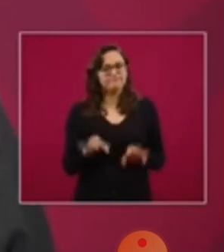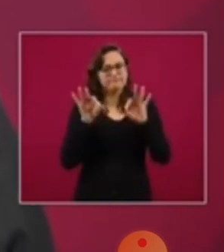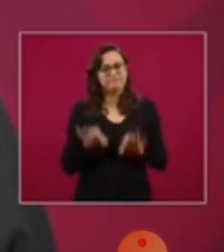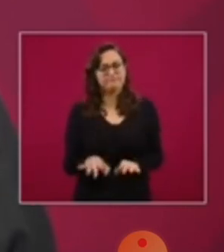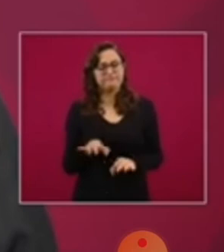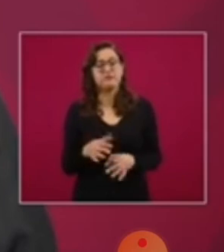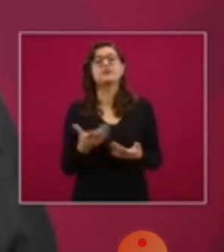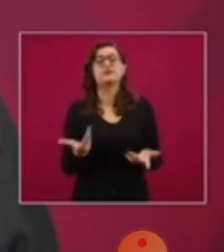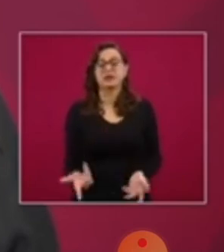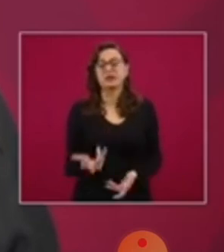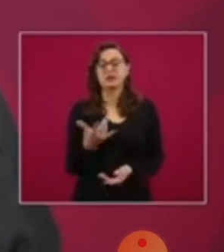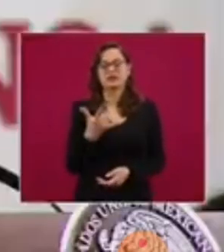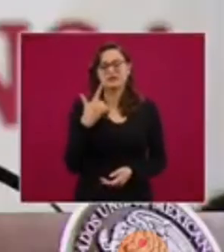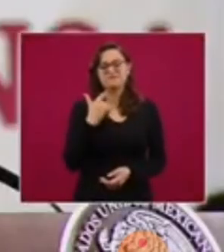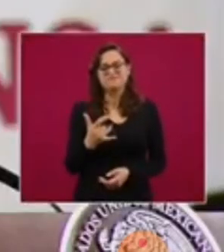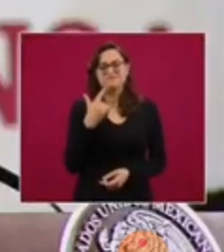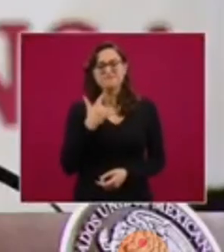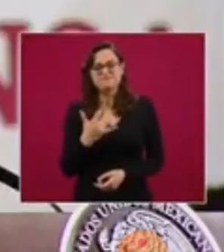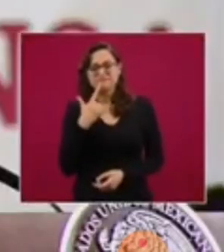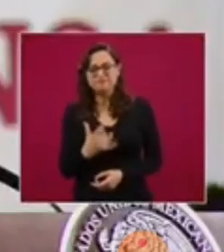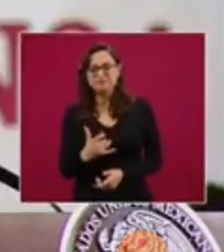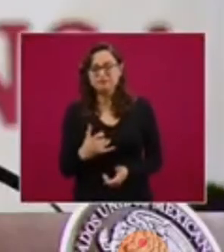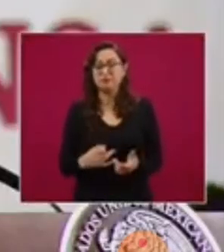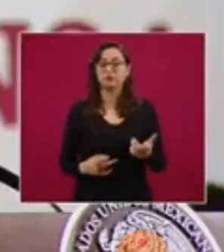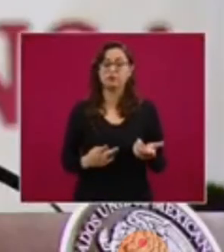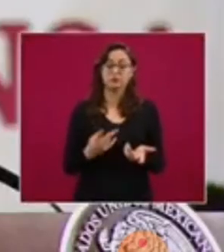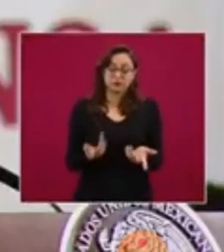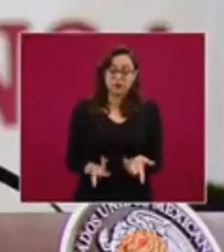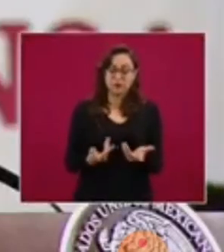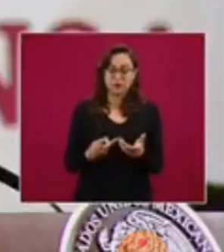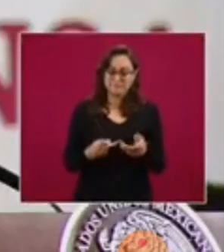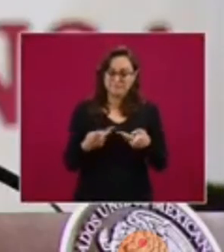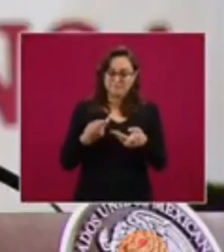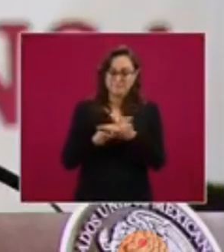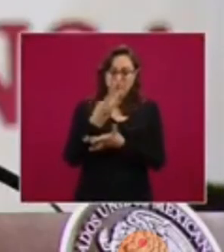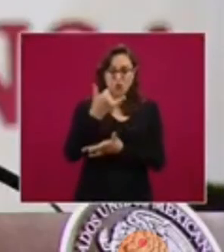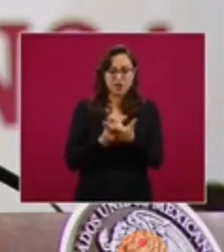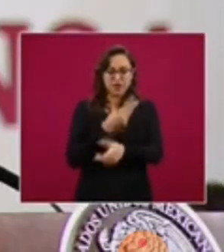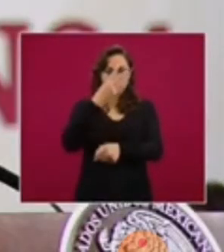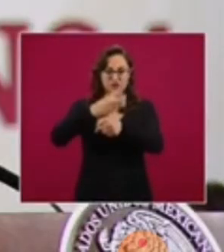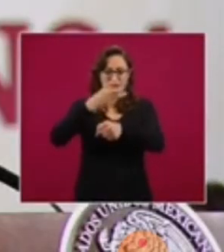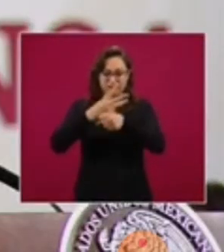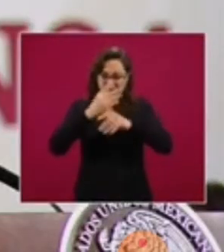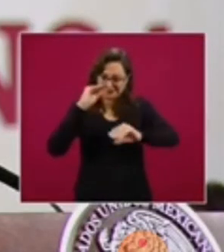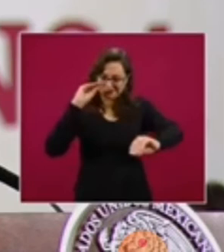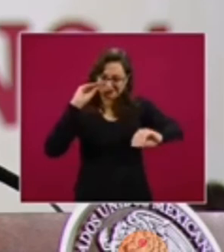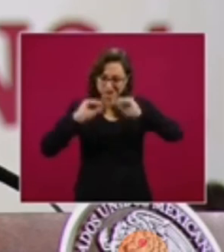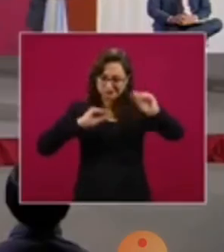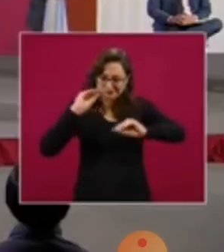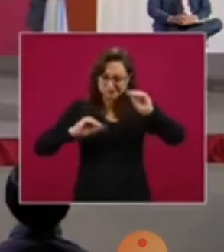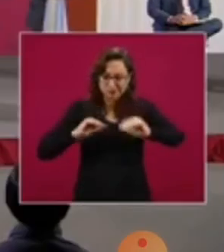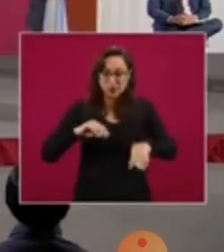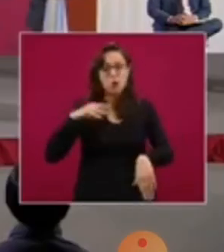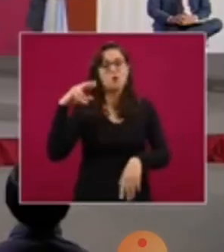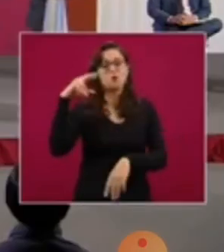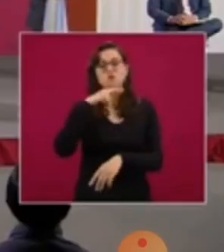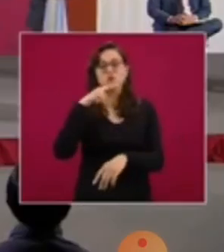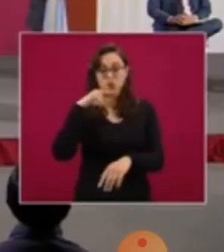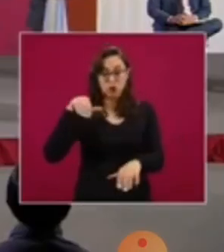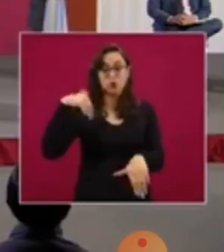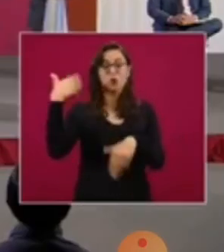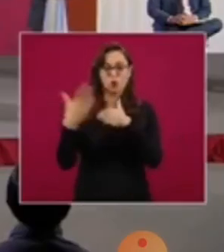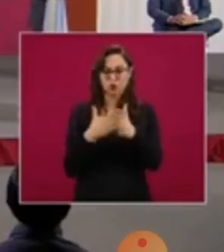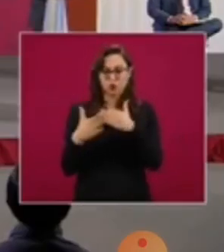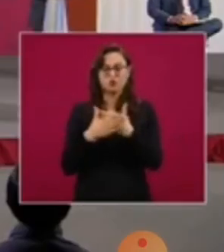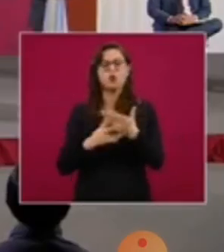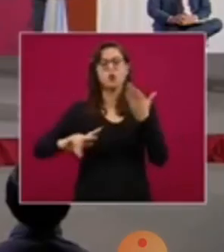inmediatamente armar un siguiente paquete y estar con ustedes lo más pronto posible anunciando